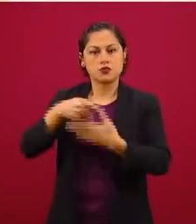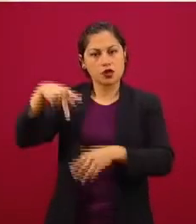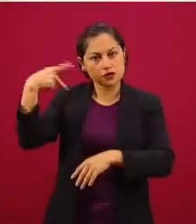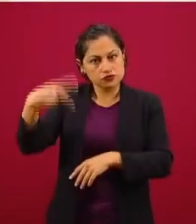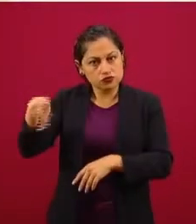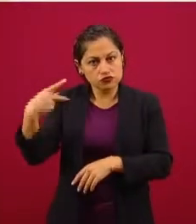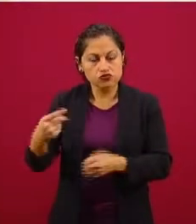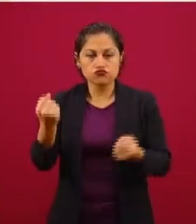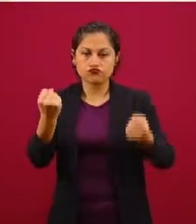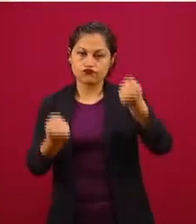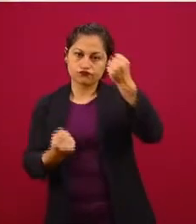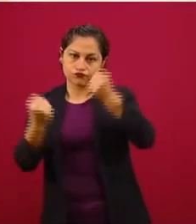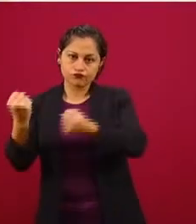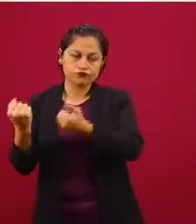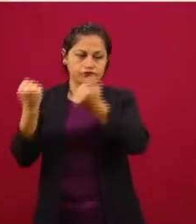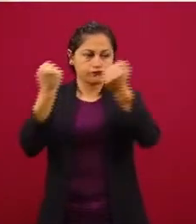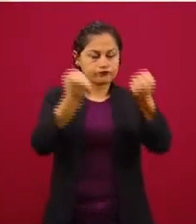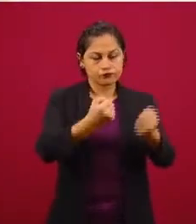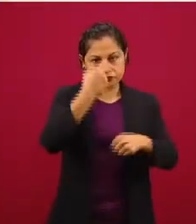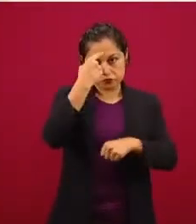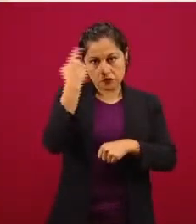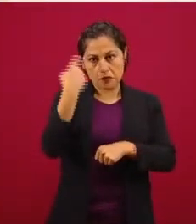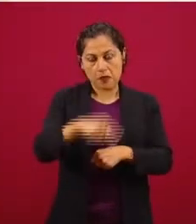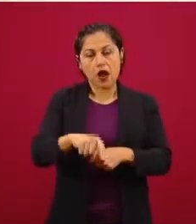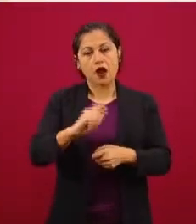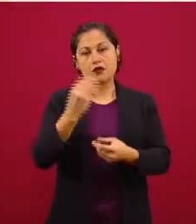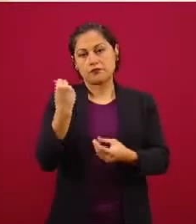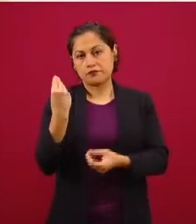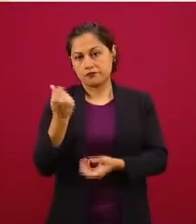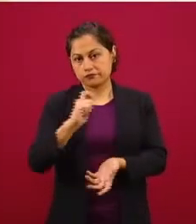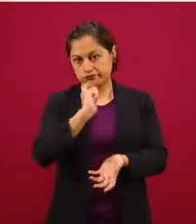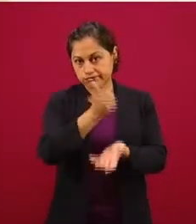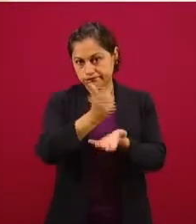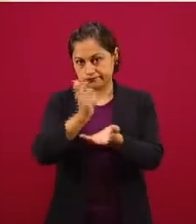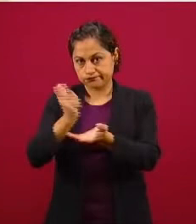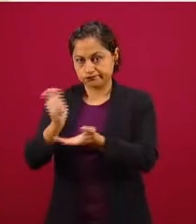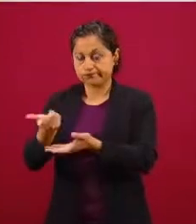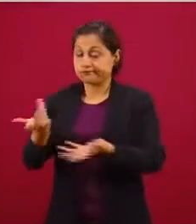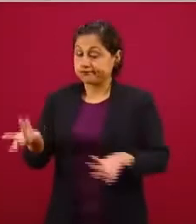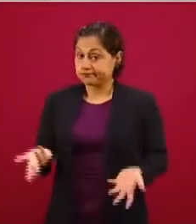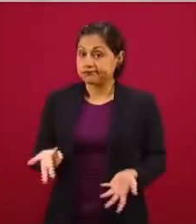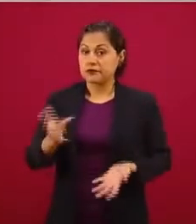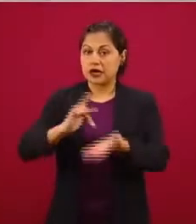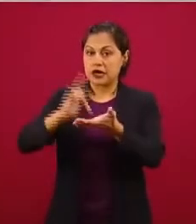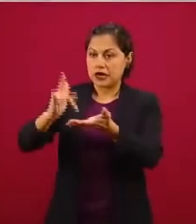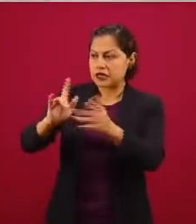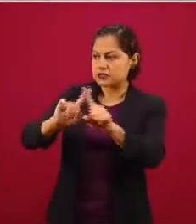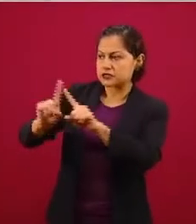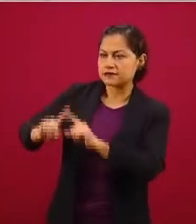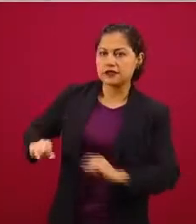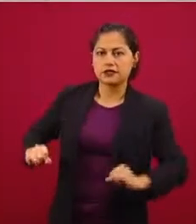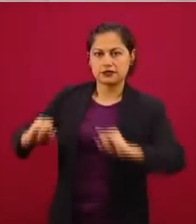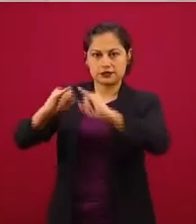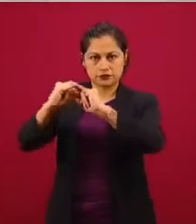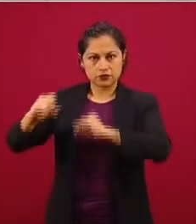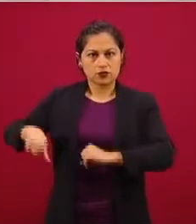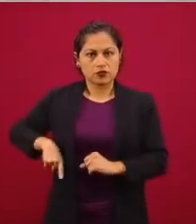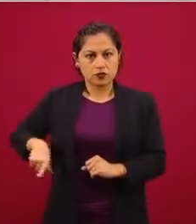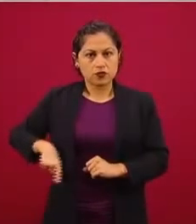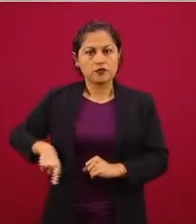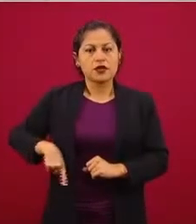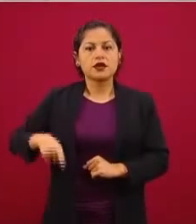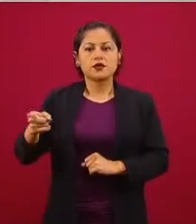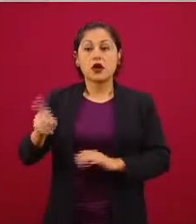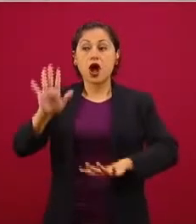a nuestros derechohabientes en los puntos de pago. De tal manera que les agradecemos a todas las dependencias que no necesariamente tienen que ver con